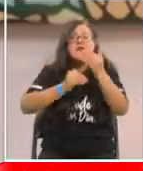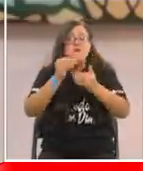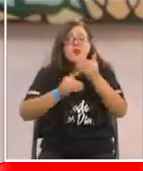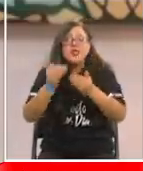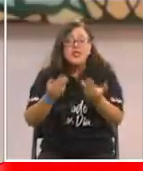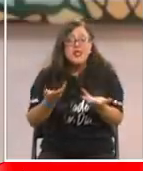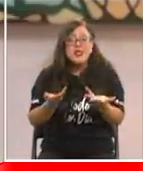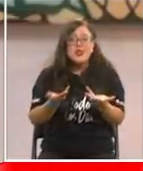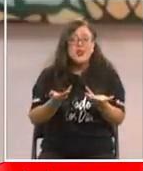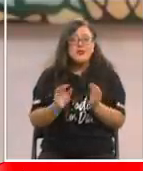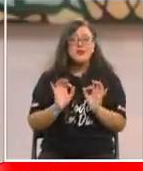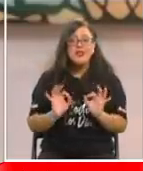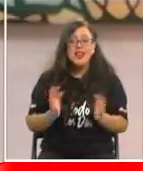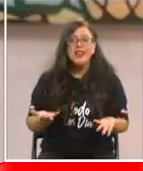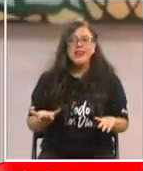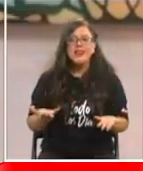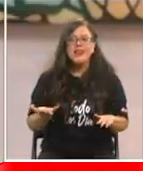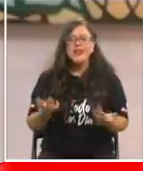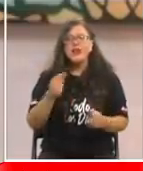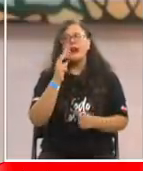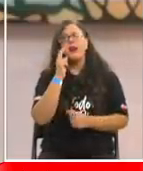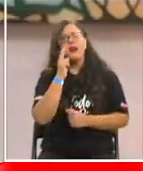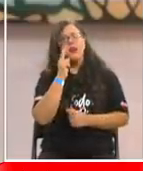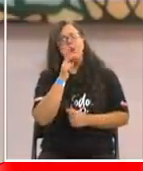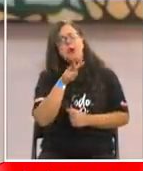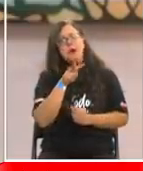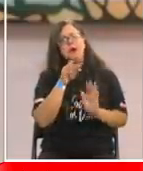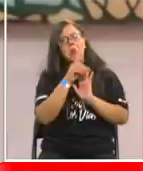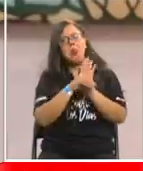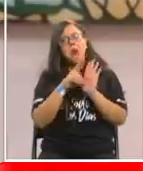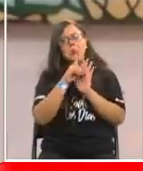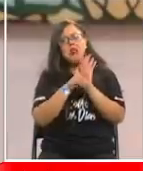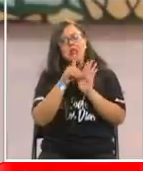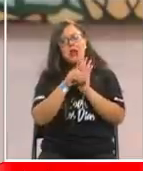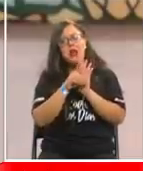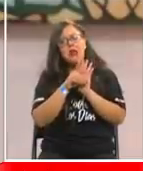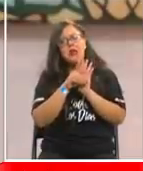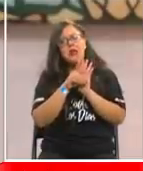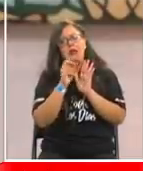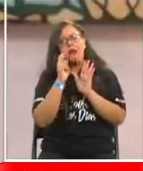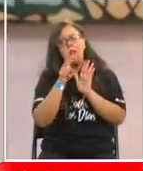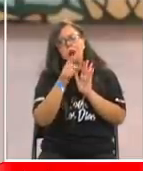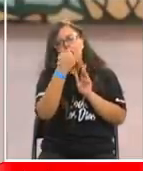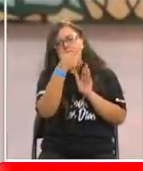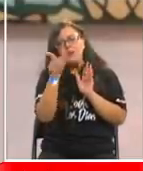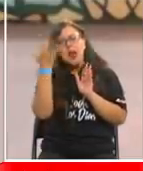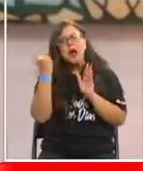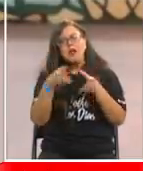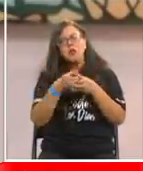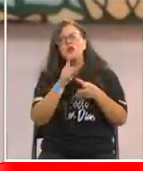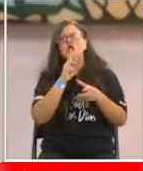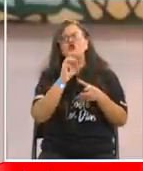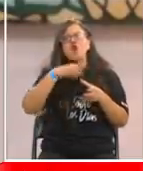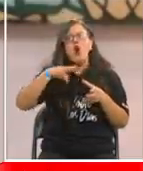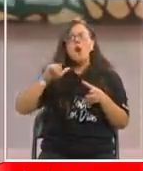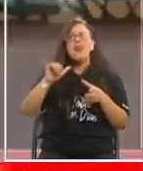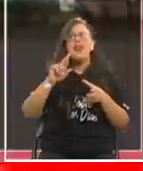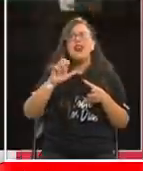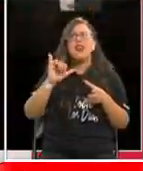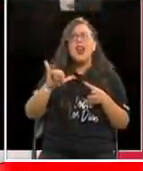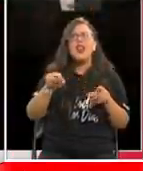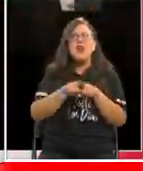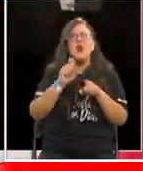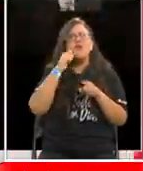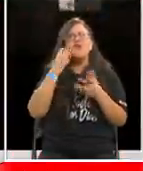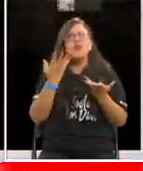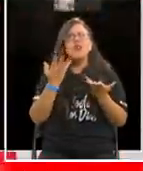riqueza, descubrí una canción viendo un documental de los Tommy Ray hace una semana. Ya. Donde apareció una canción de